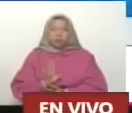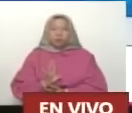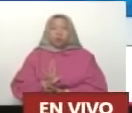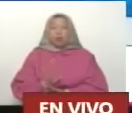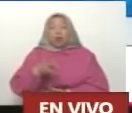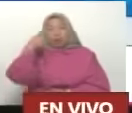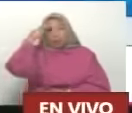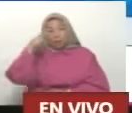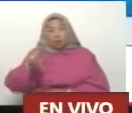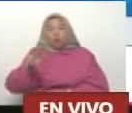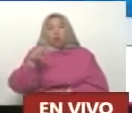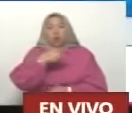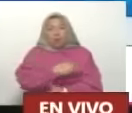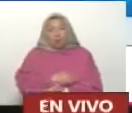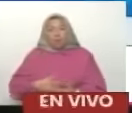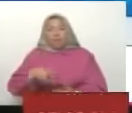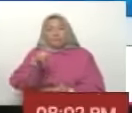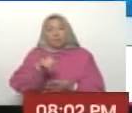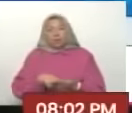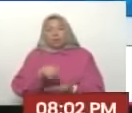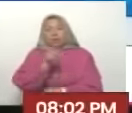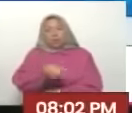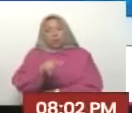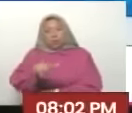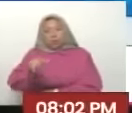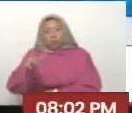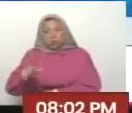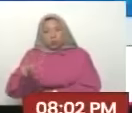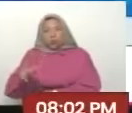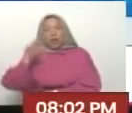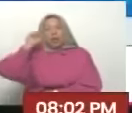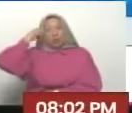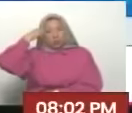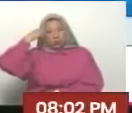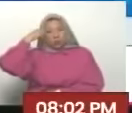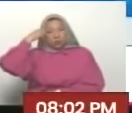México Ahora que vivía Un millón de personas Que se recuerde